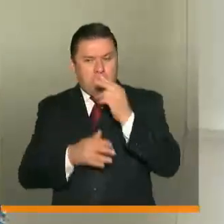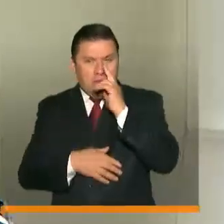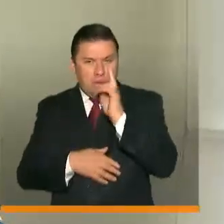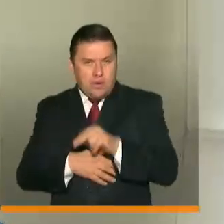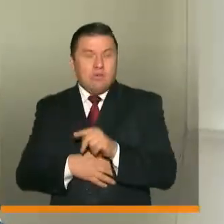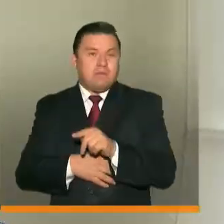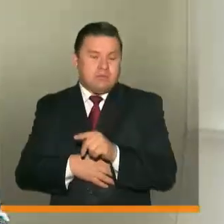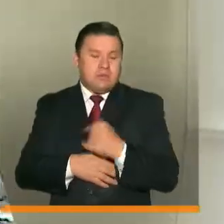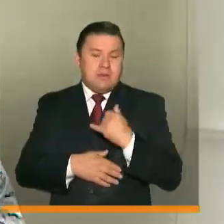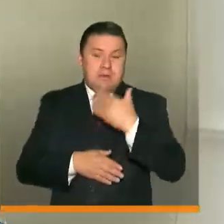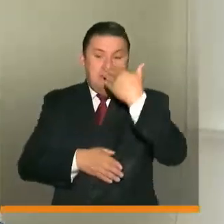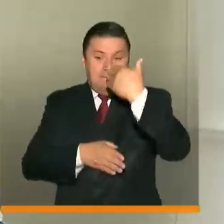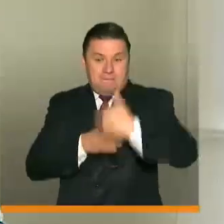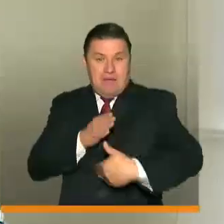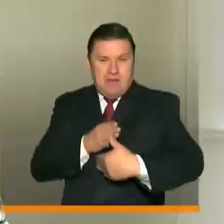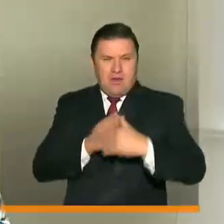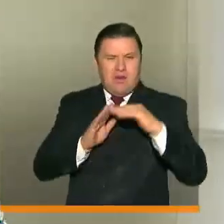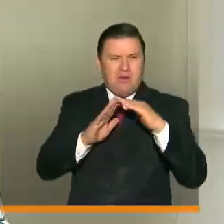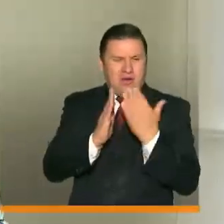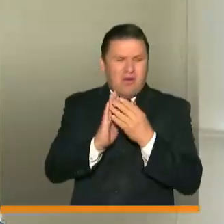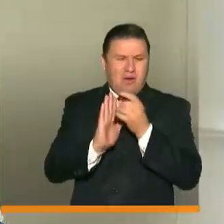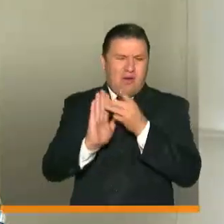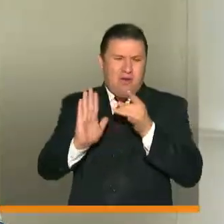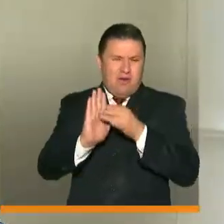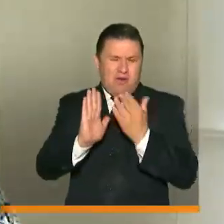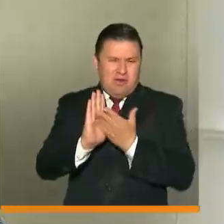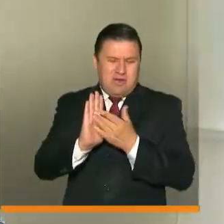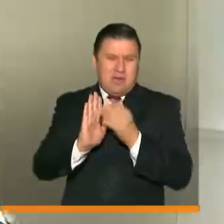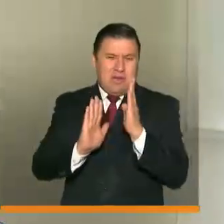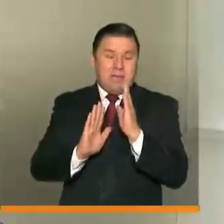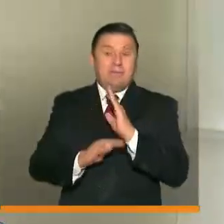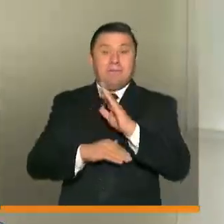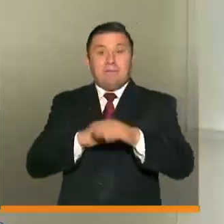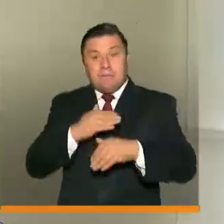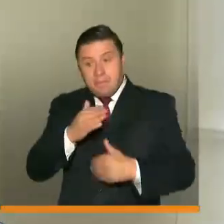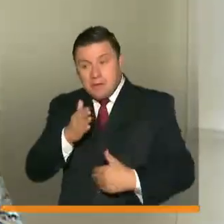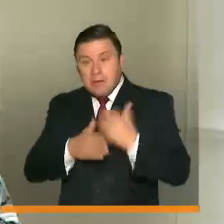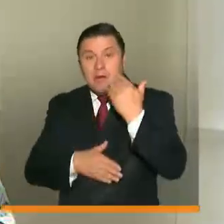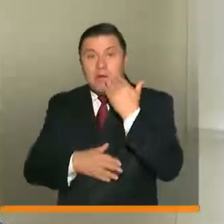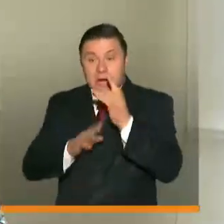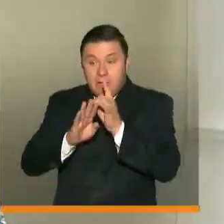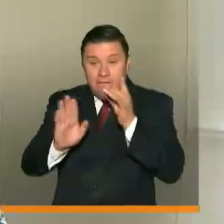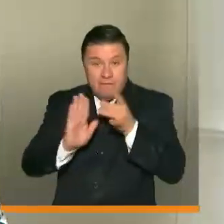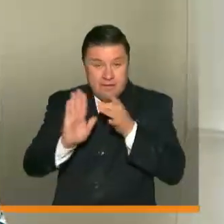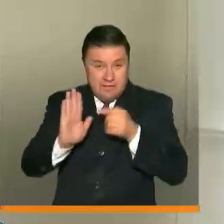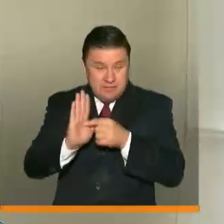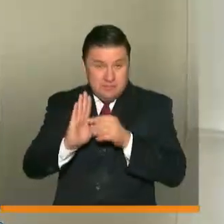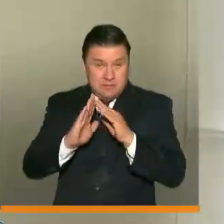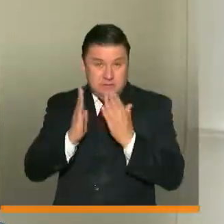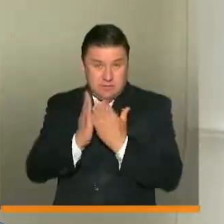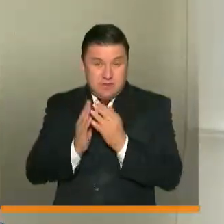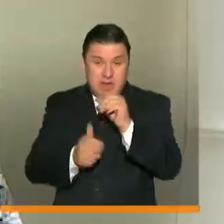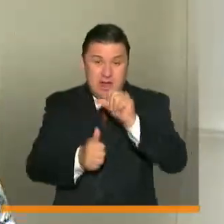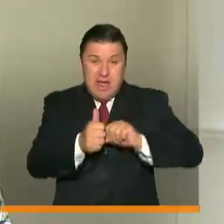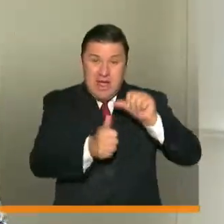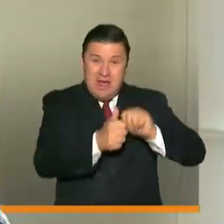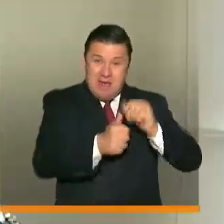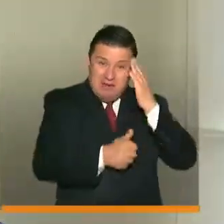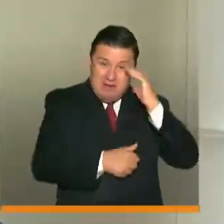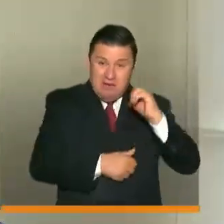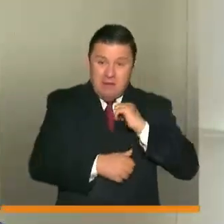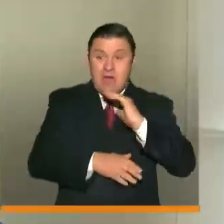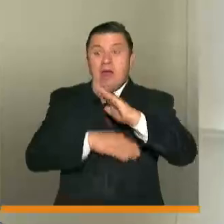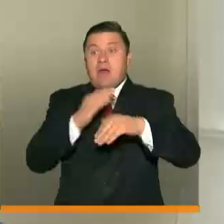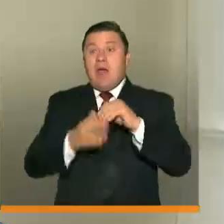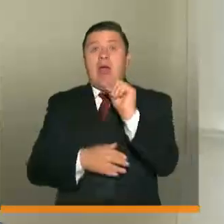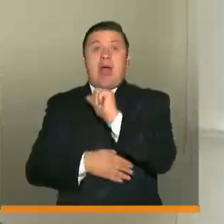de junio, decir, terminan su año escolar con trabajo en casa. Y retornan, según los calendarios académicos que cada uno de ustedes tienen,